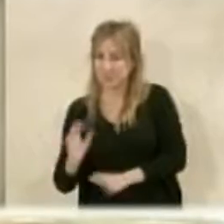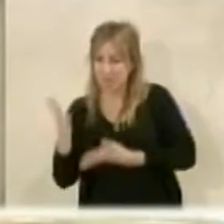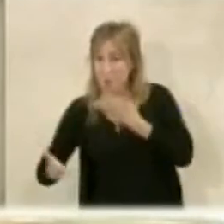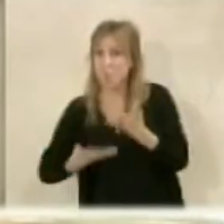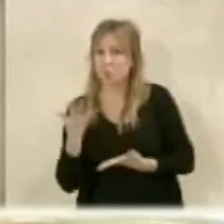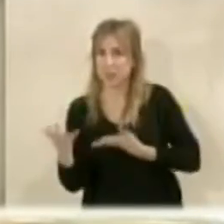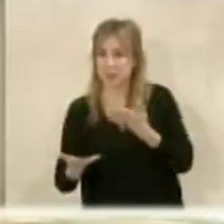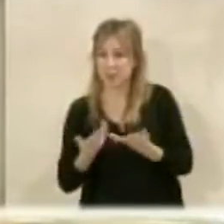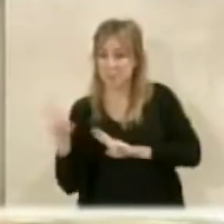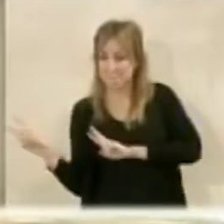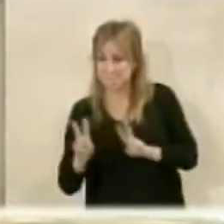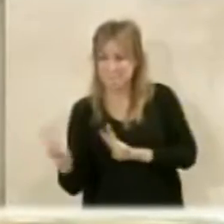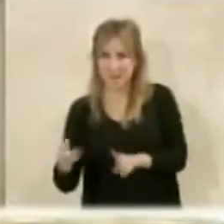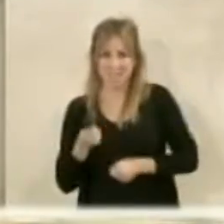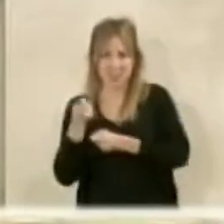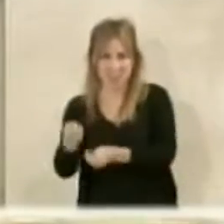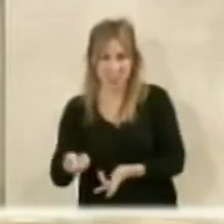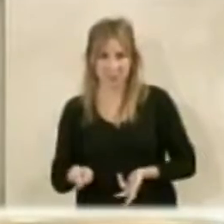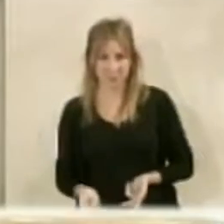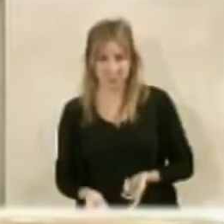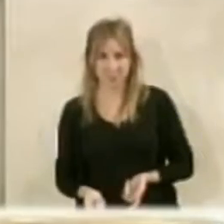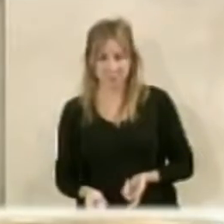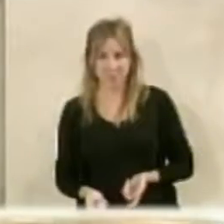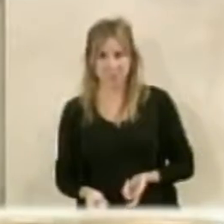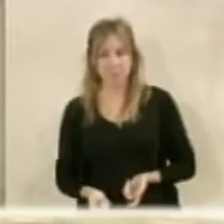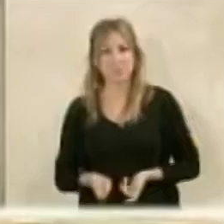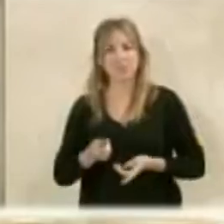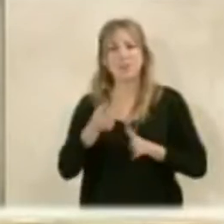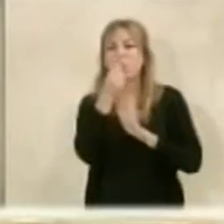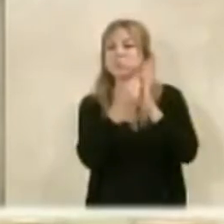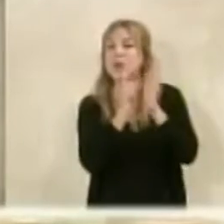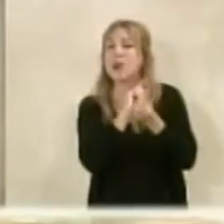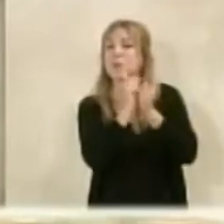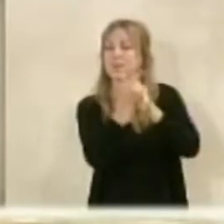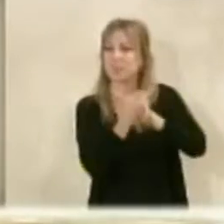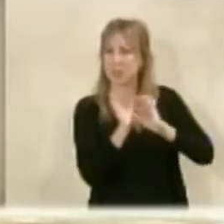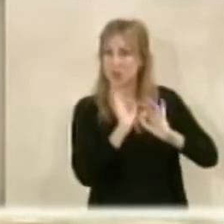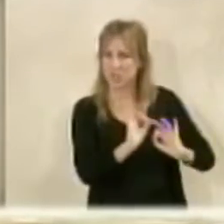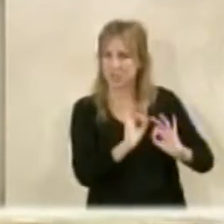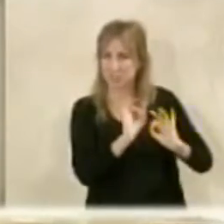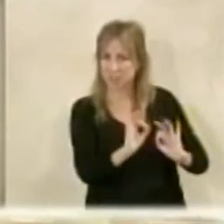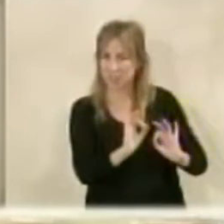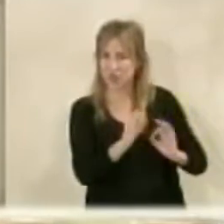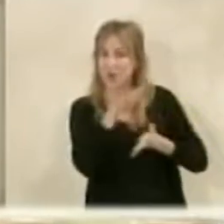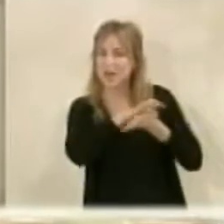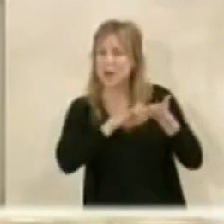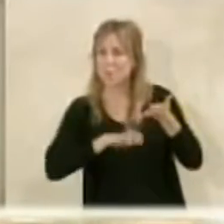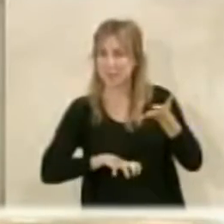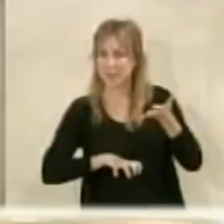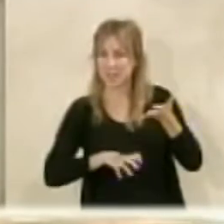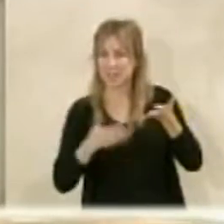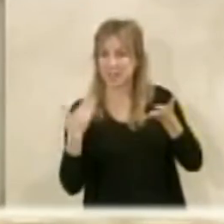para traer vida. Y mire, el que la modificación que se ha hecho y la incoación del expediente de Vic